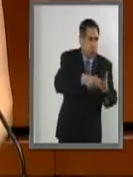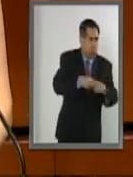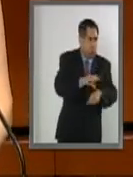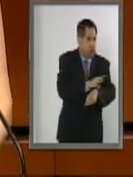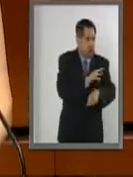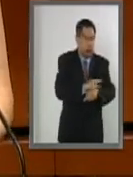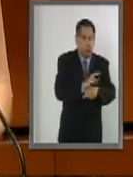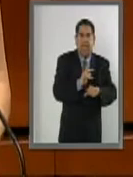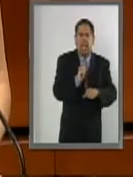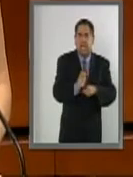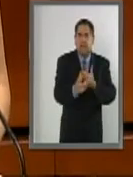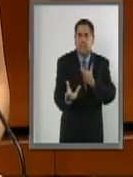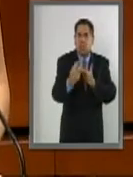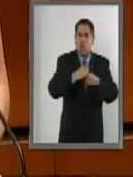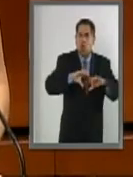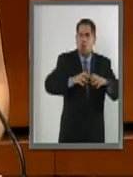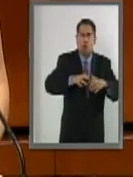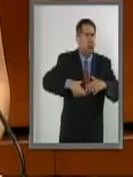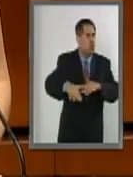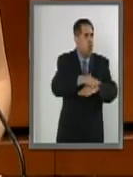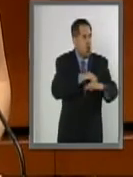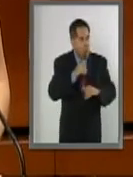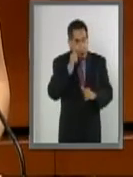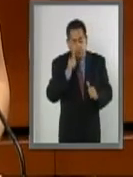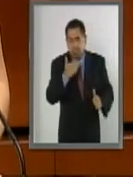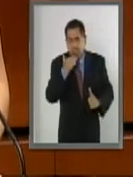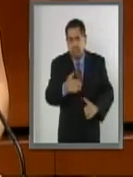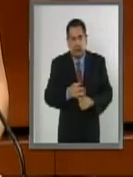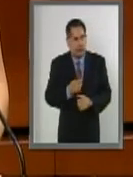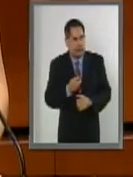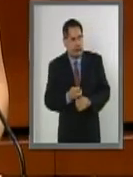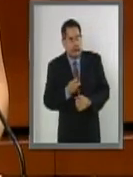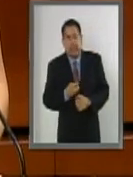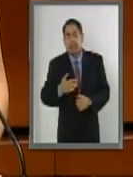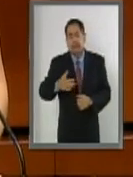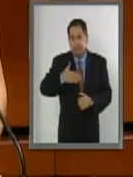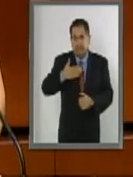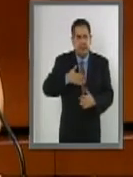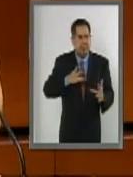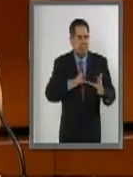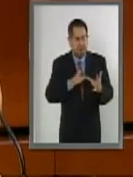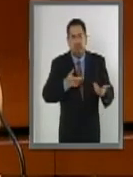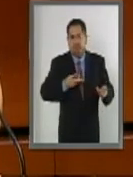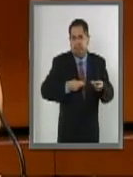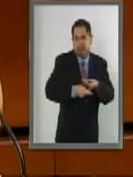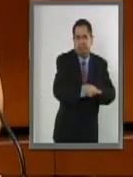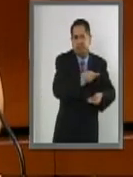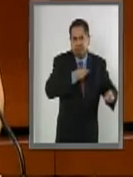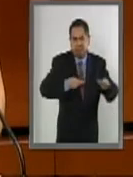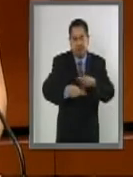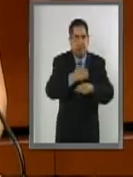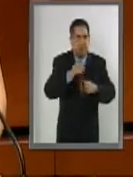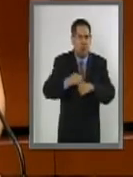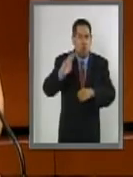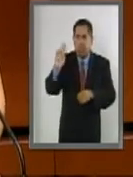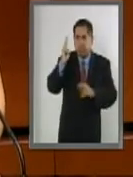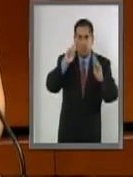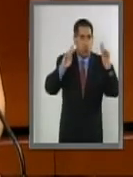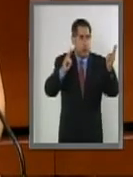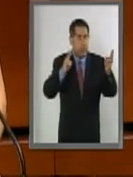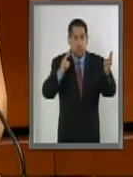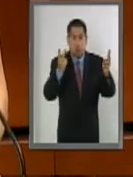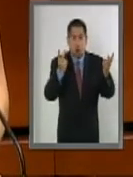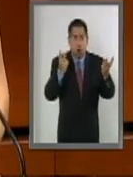inclusión en el ámbito tecnológico. Podremos obtener un gran provecho de los intercambios académicos con Pakistán y de sus